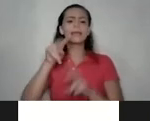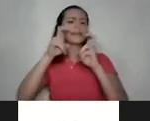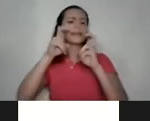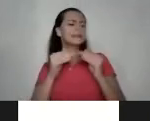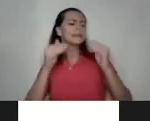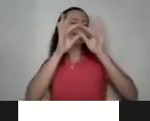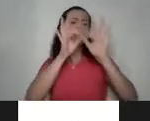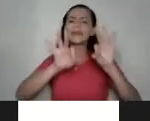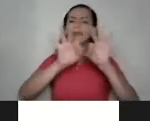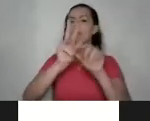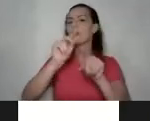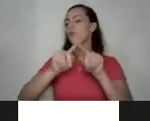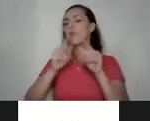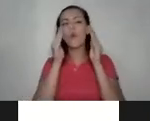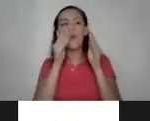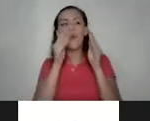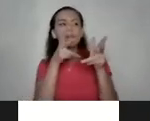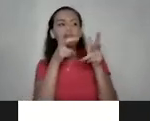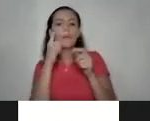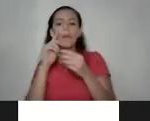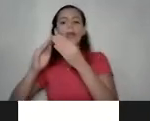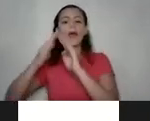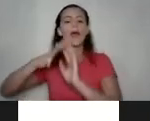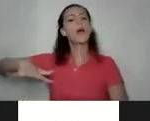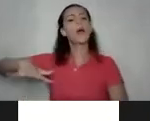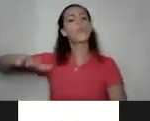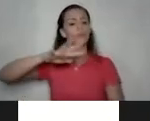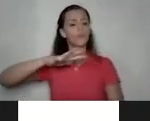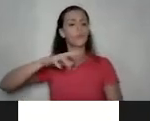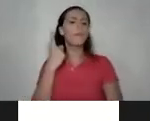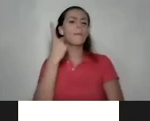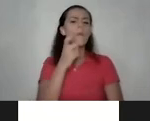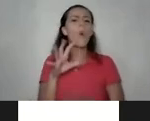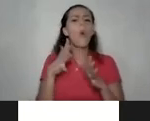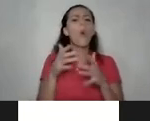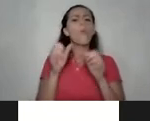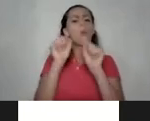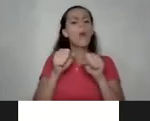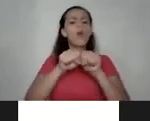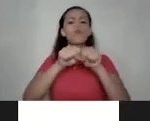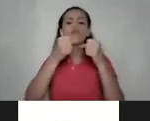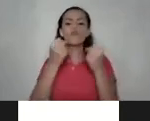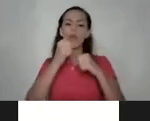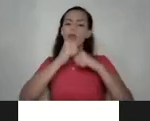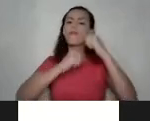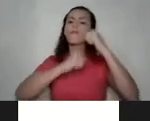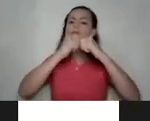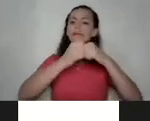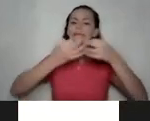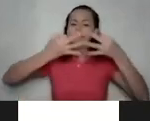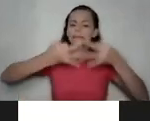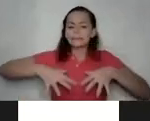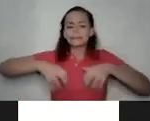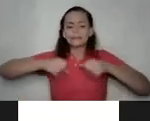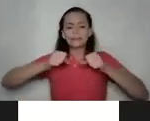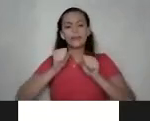llamativo para la población y nos preguntan cómo podemos romper las estructuras tan arraigadas y hacer que la gente